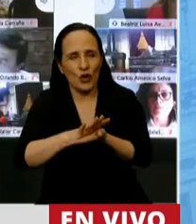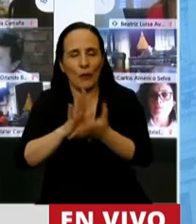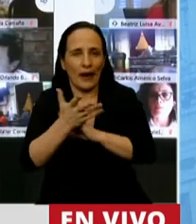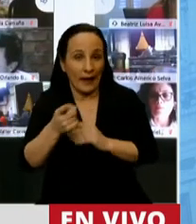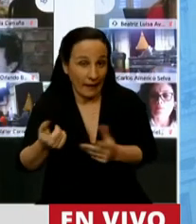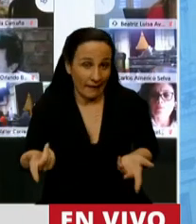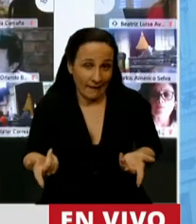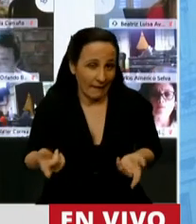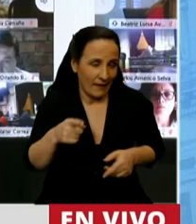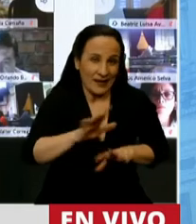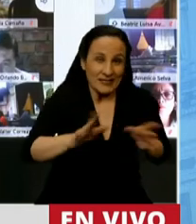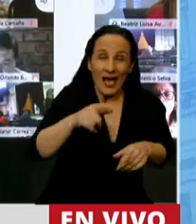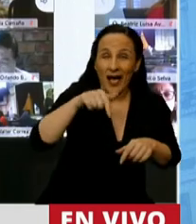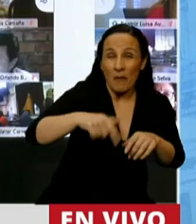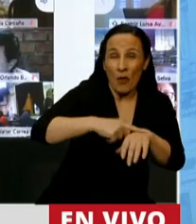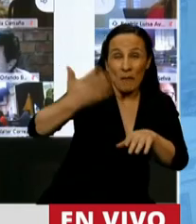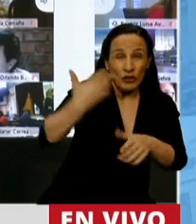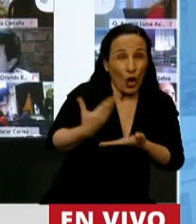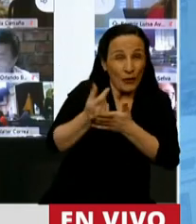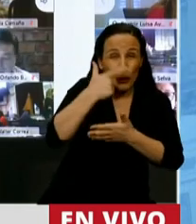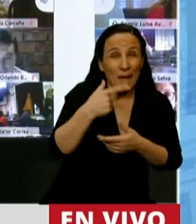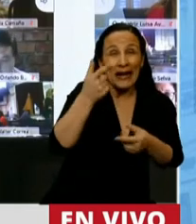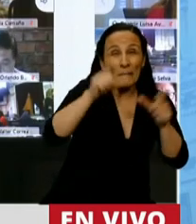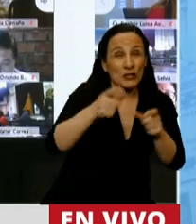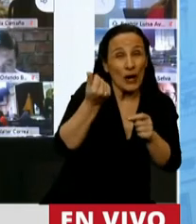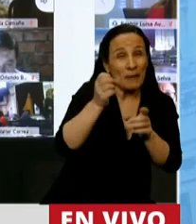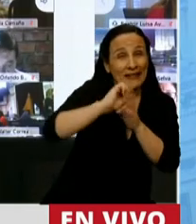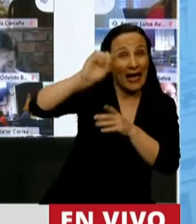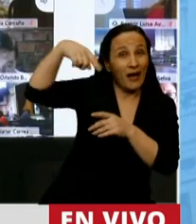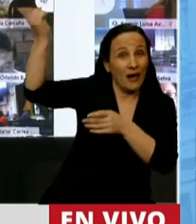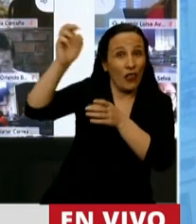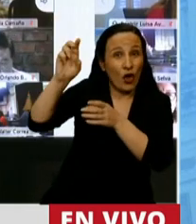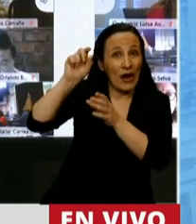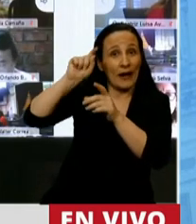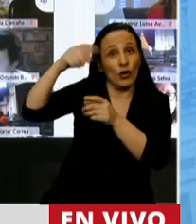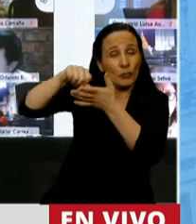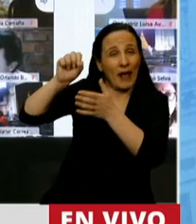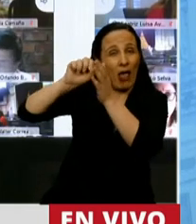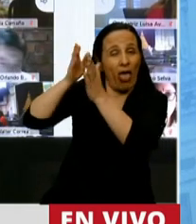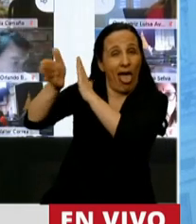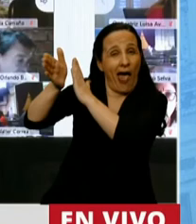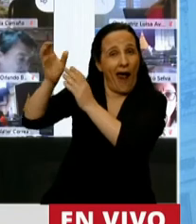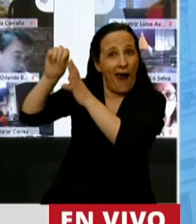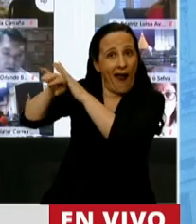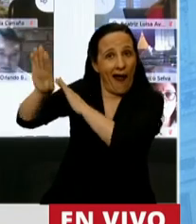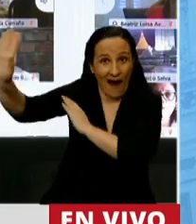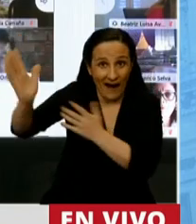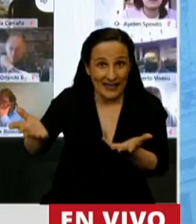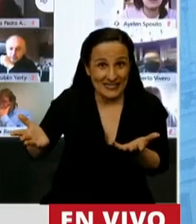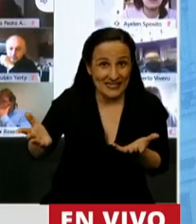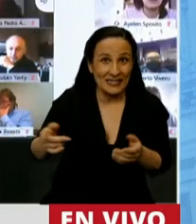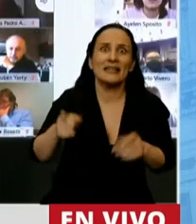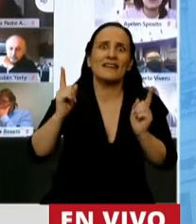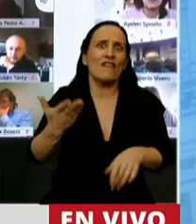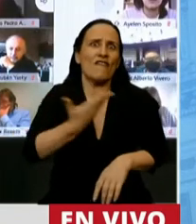mayor fuga de divisas de nuestra historia, señor presidente, que se dio mientras el Fondo Monetario otorgaba el préstamo también más grande de